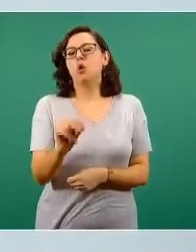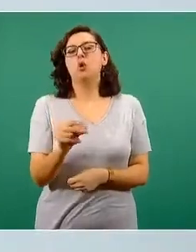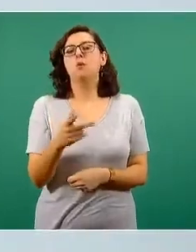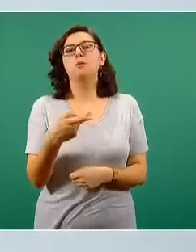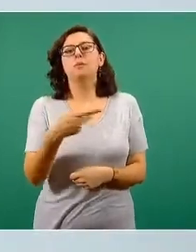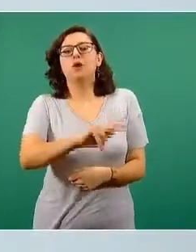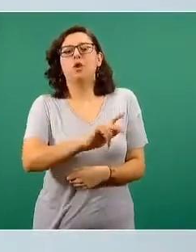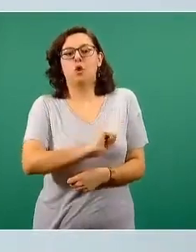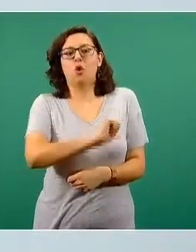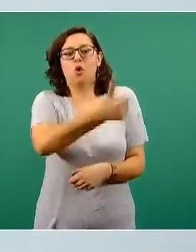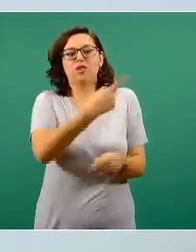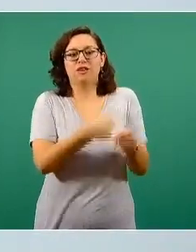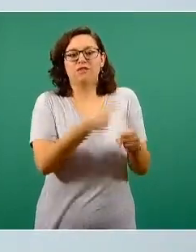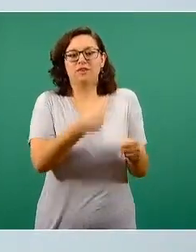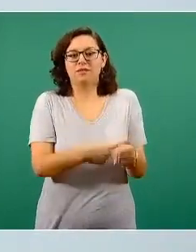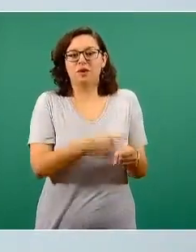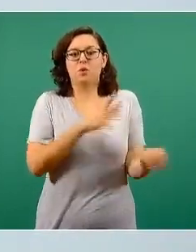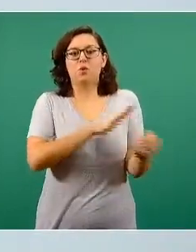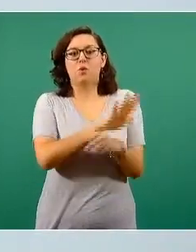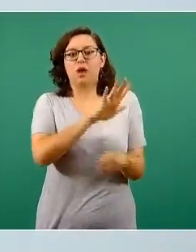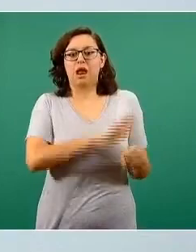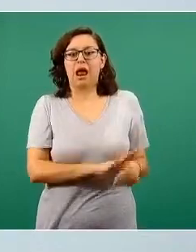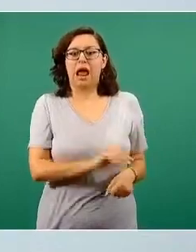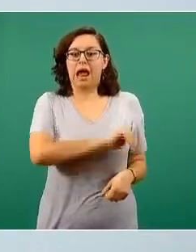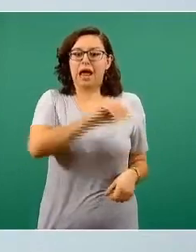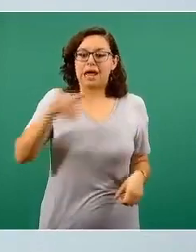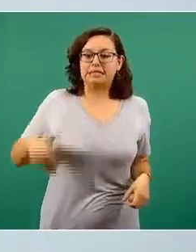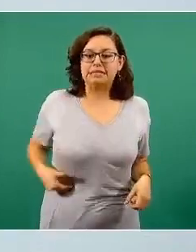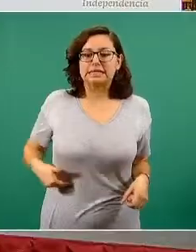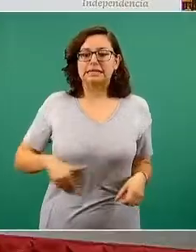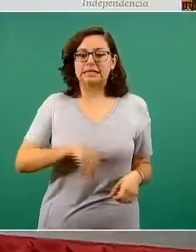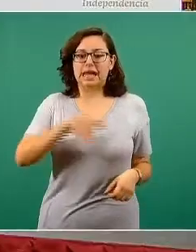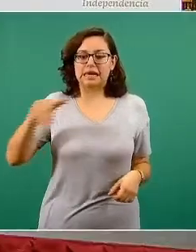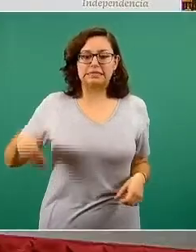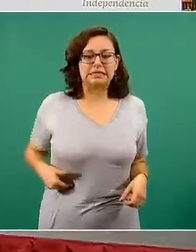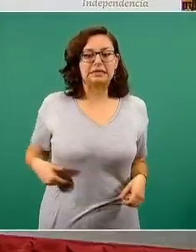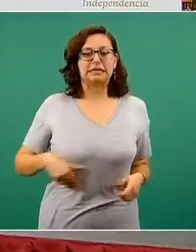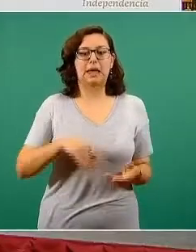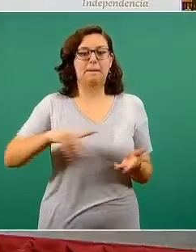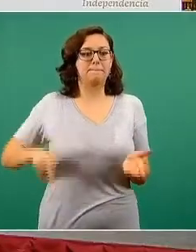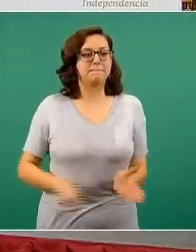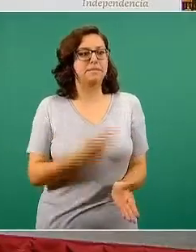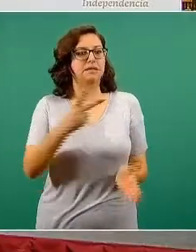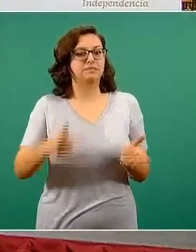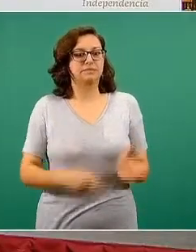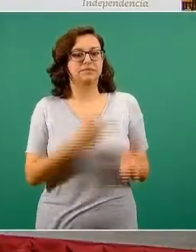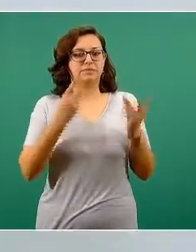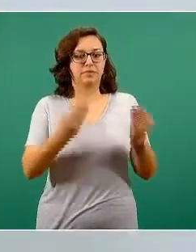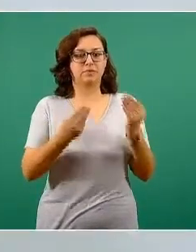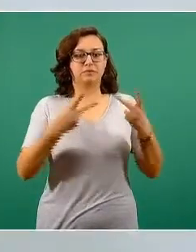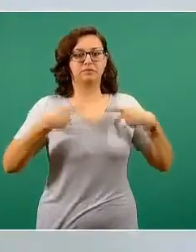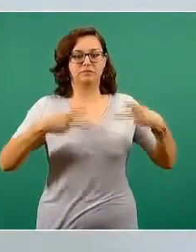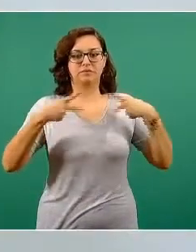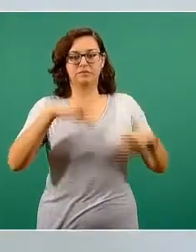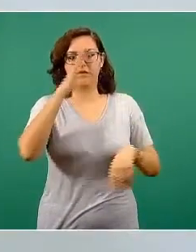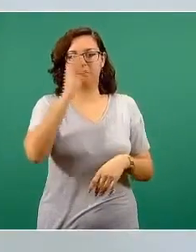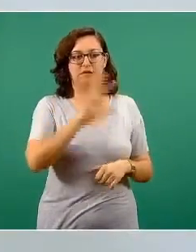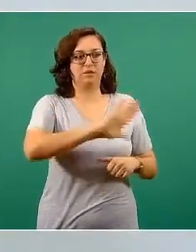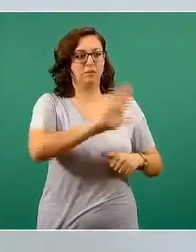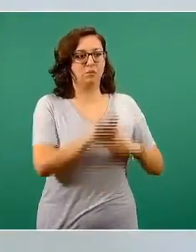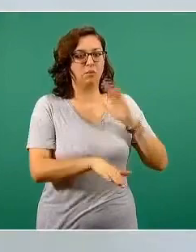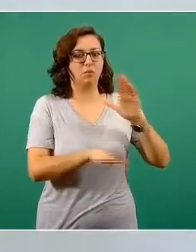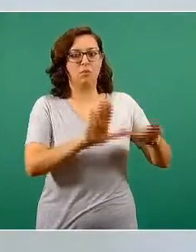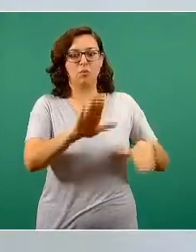está matando considerablemente a una gran cantidad de la población. Es la causa número uno de muertes